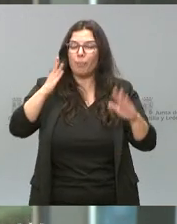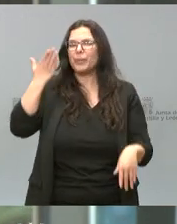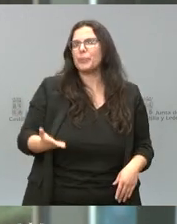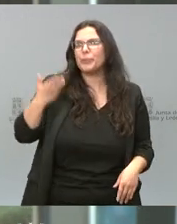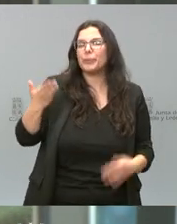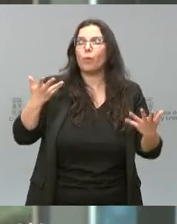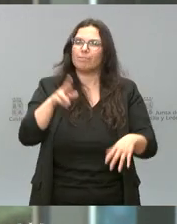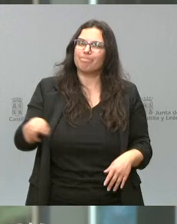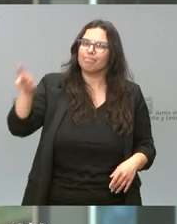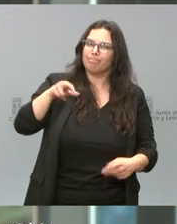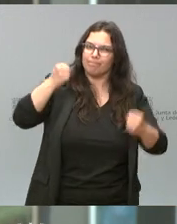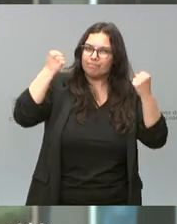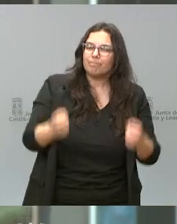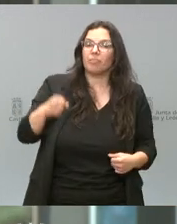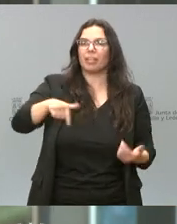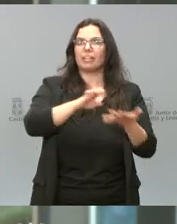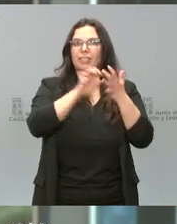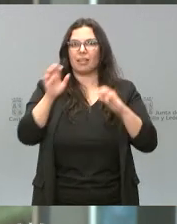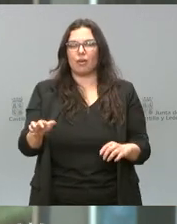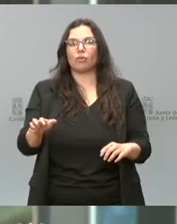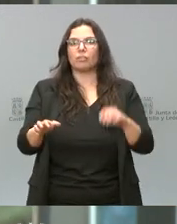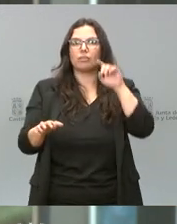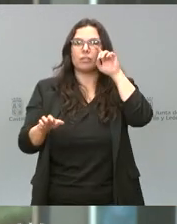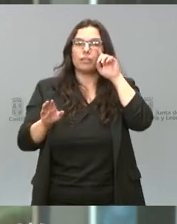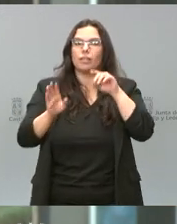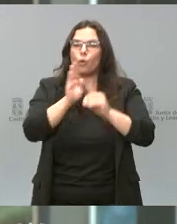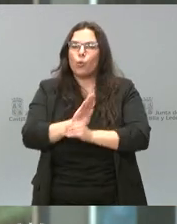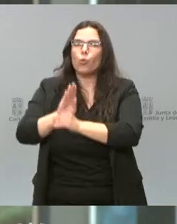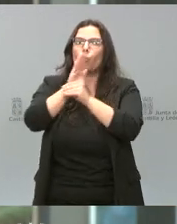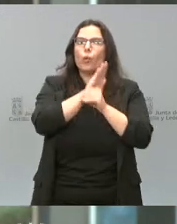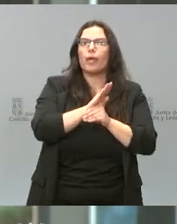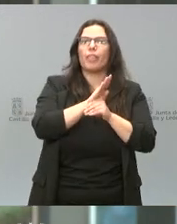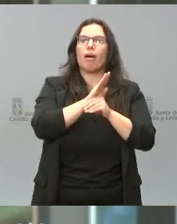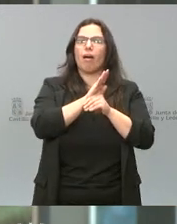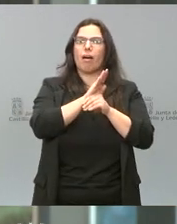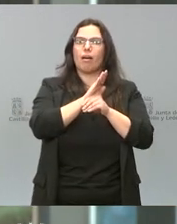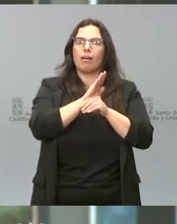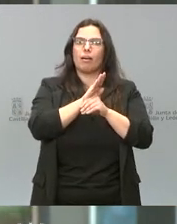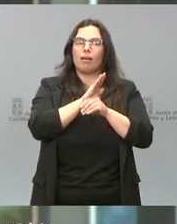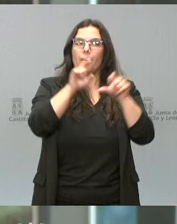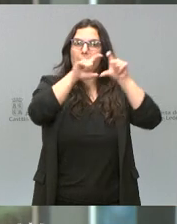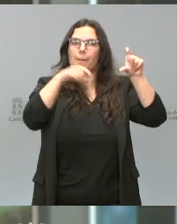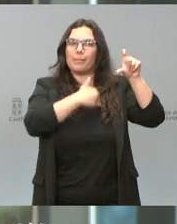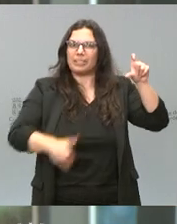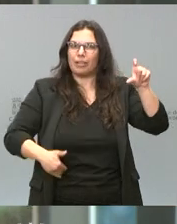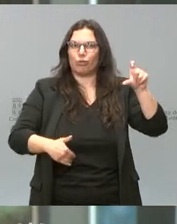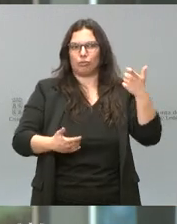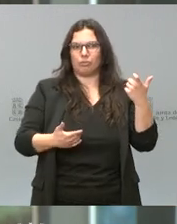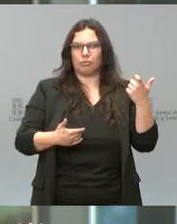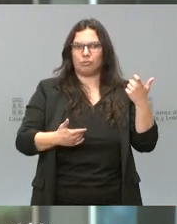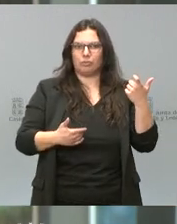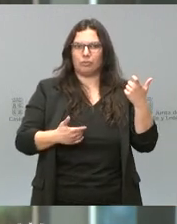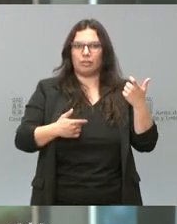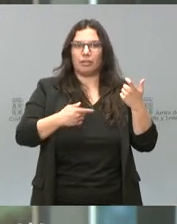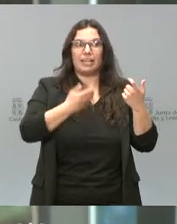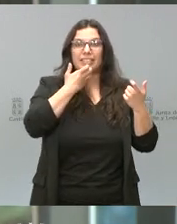insistir en que en Castilla y León se cuida, se mime, se mima a los empresarios. Se pone alfombras